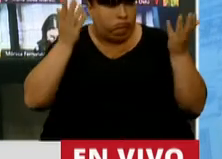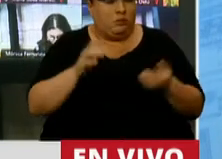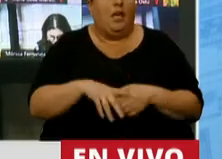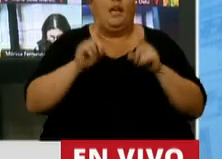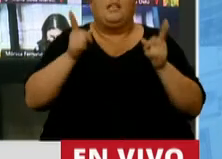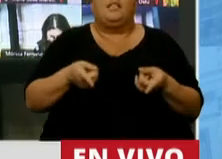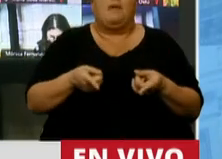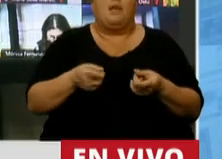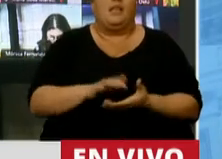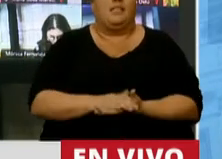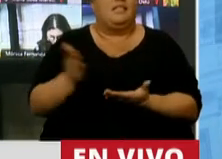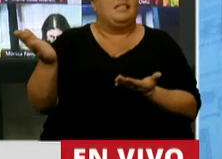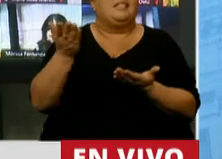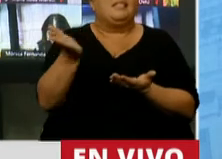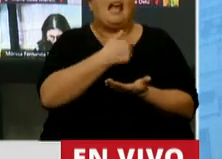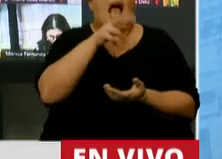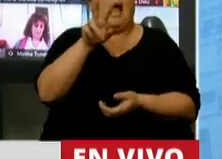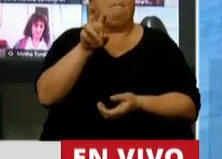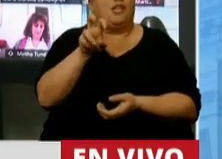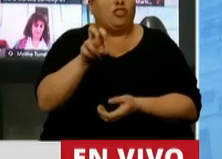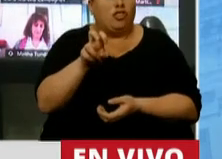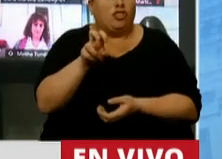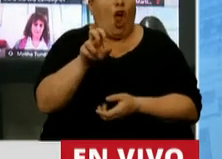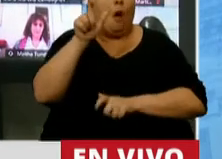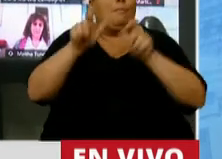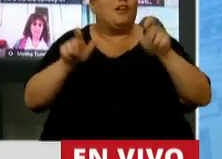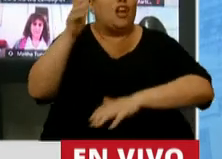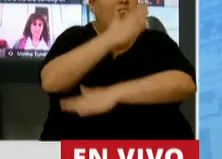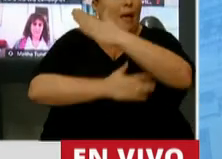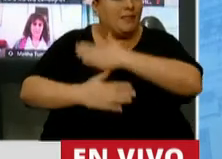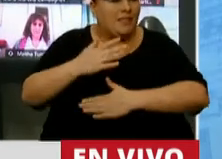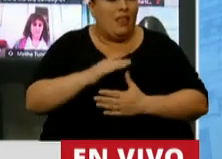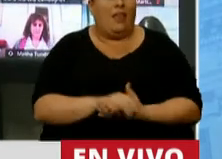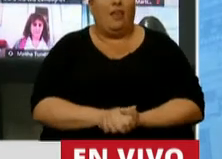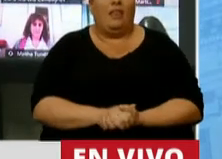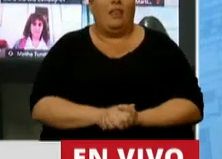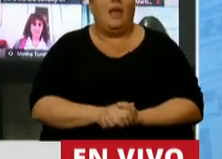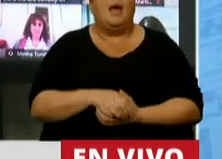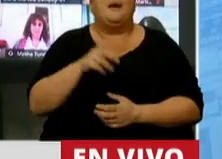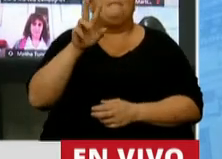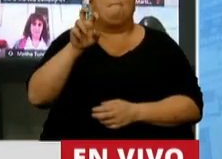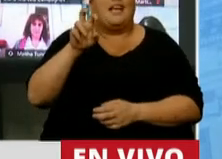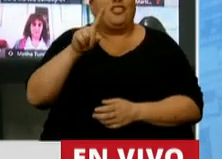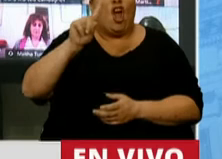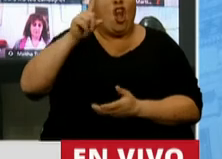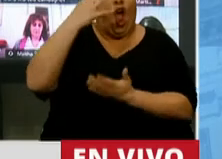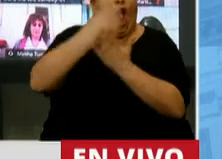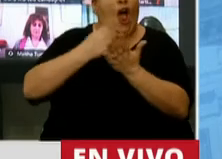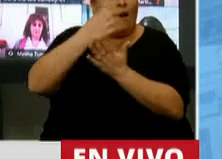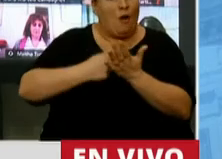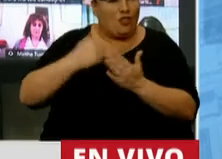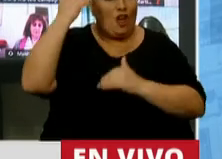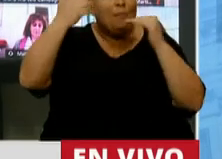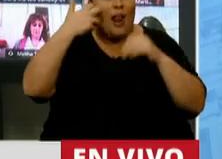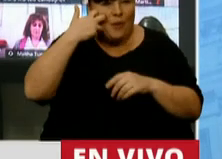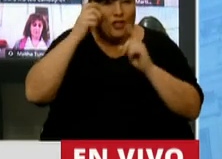Han quitado pensiones a discapacitados. Las pensiones no contributivas a los